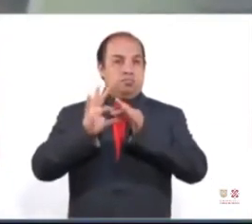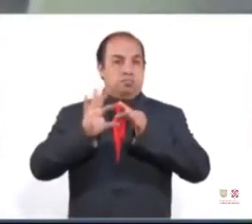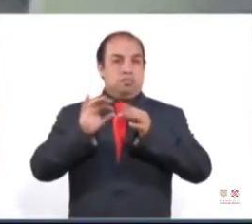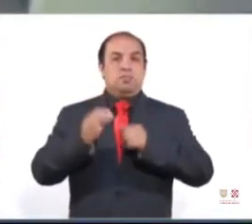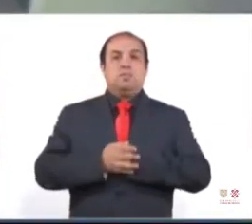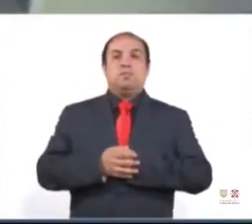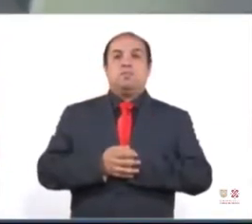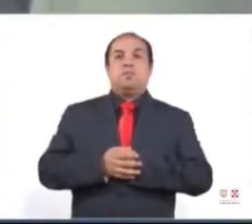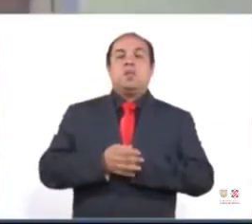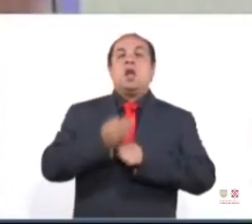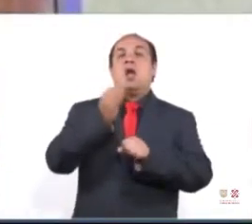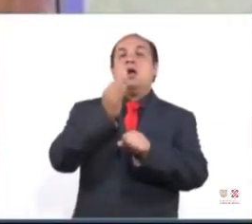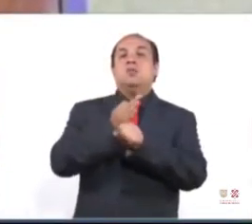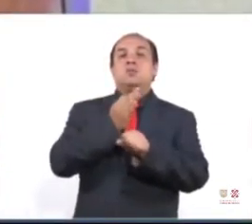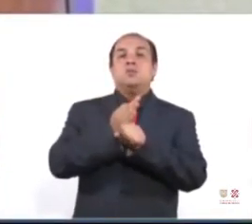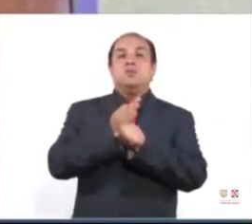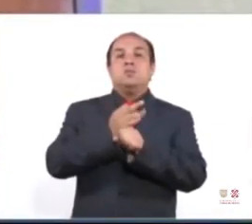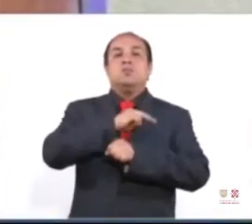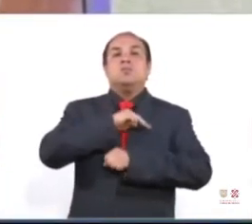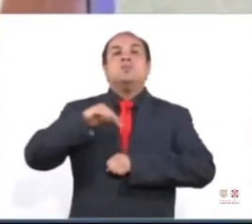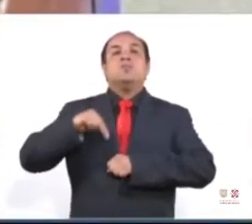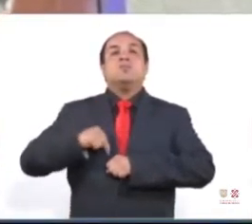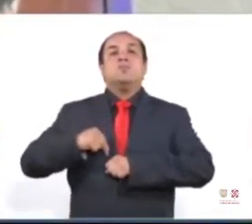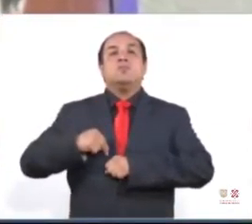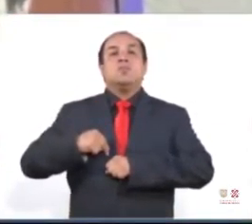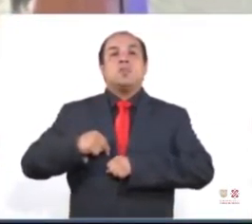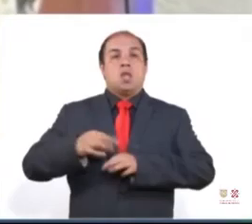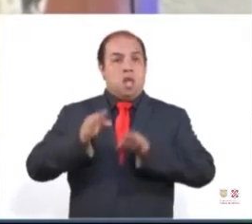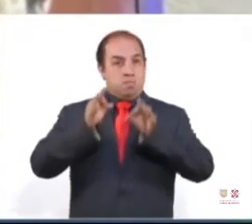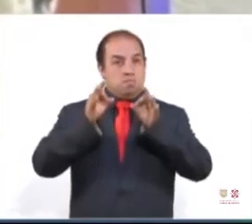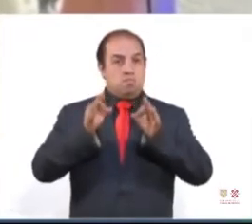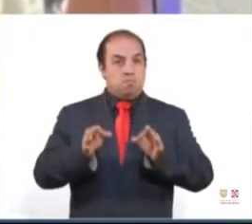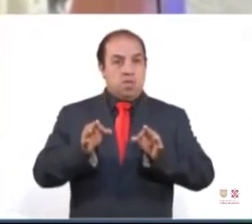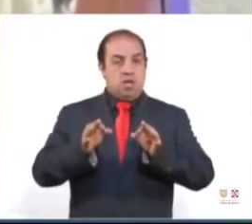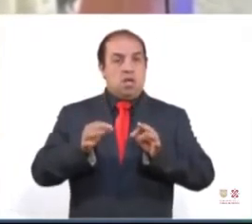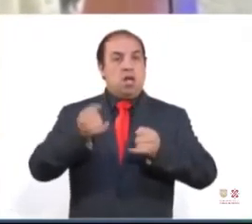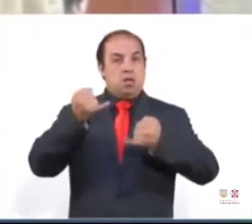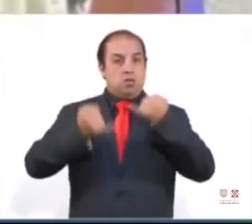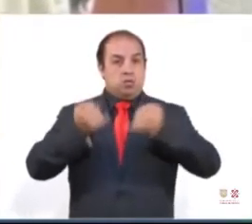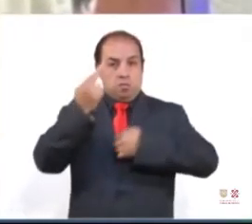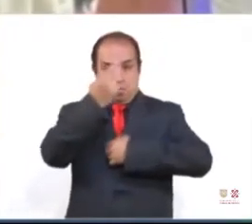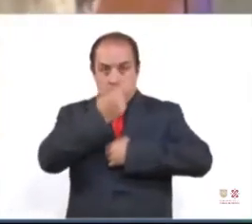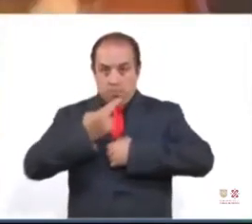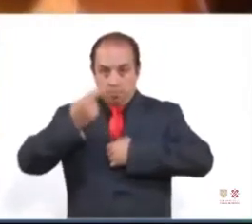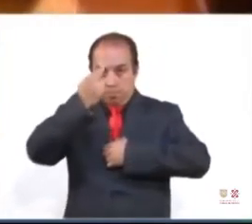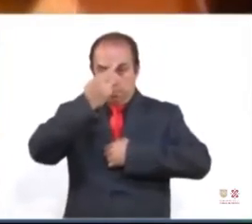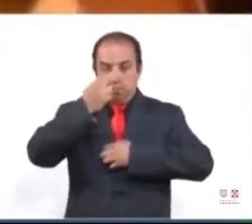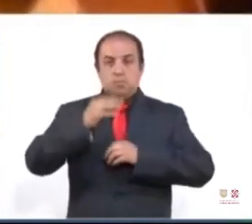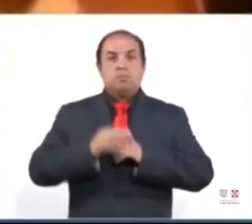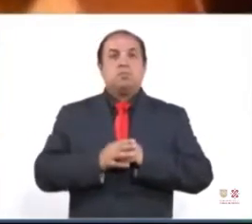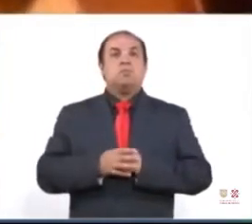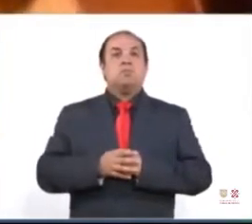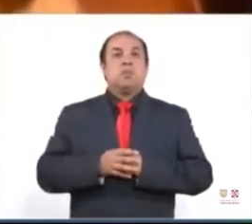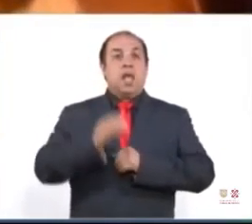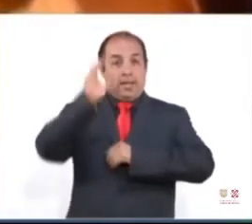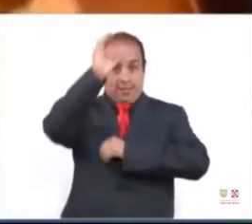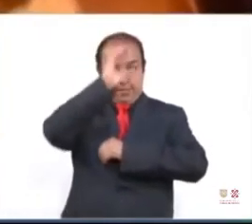Hasta este momento, lo que nosotros tenemos corroborado jurídicamente y